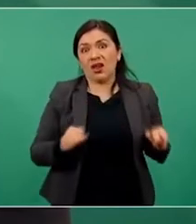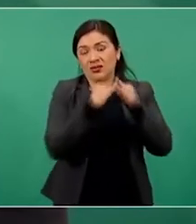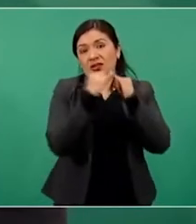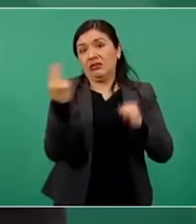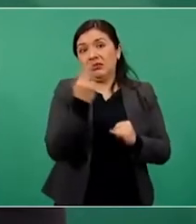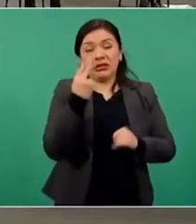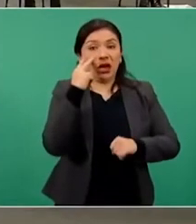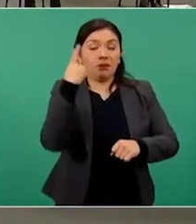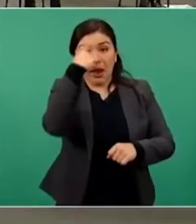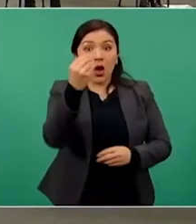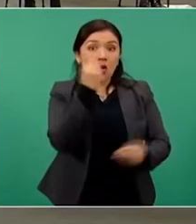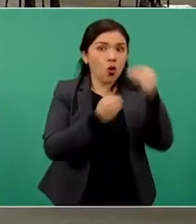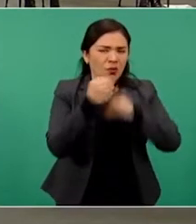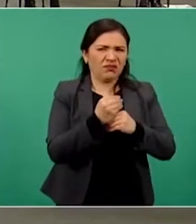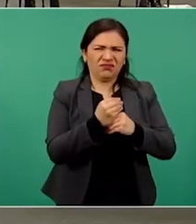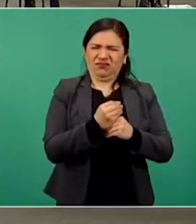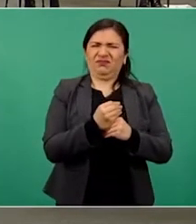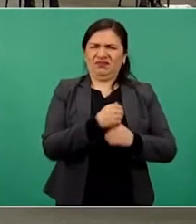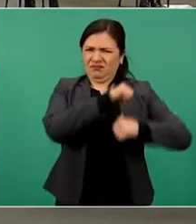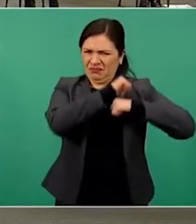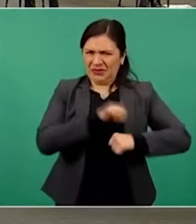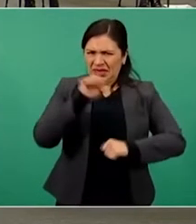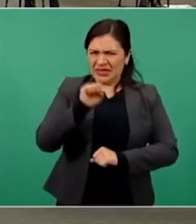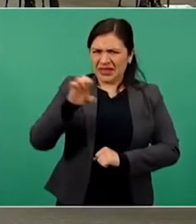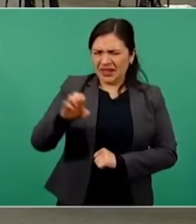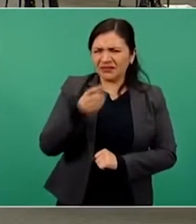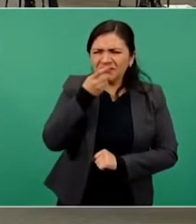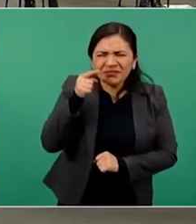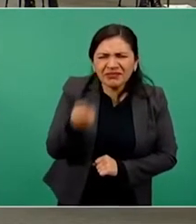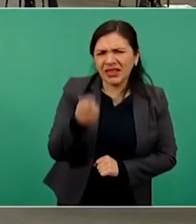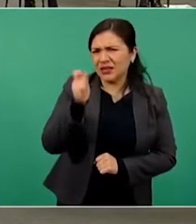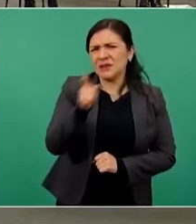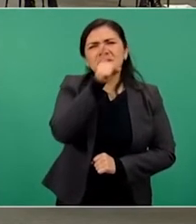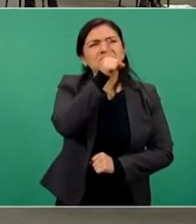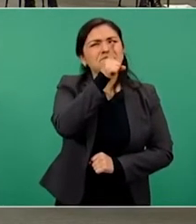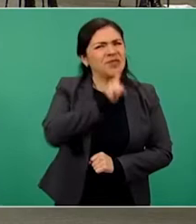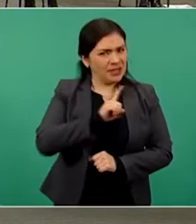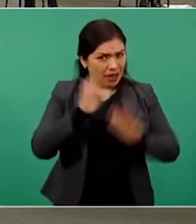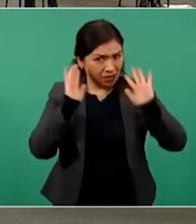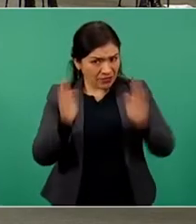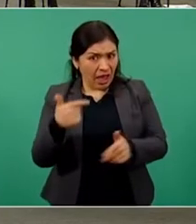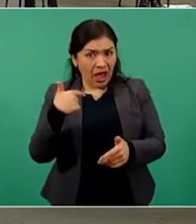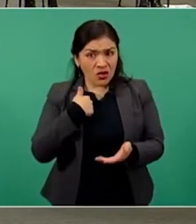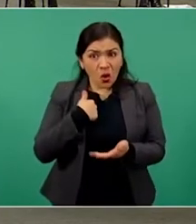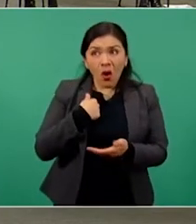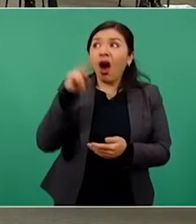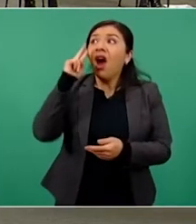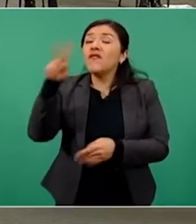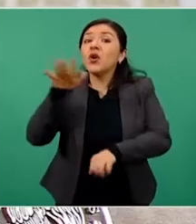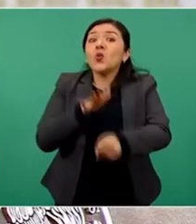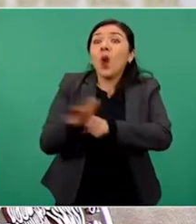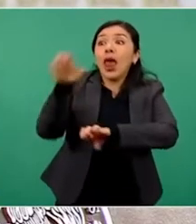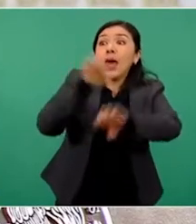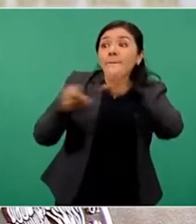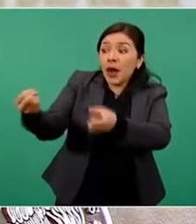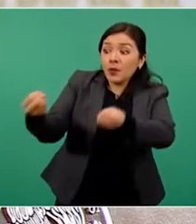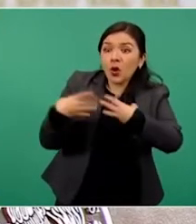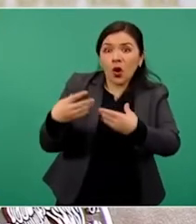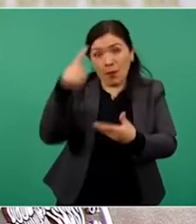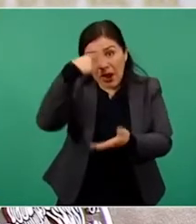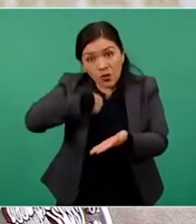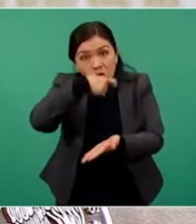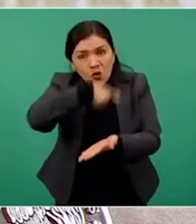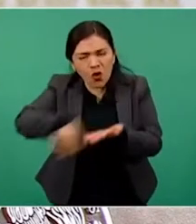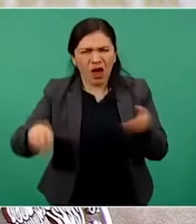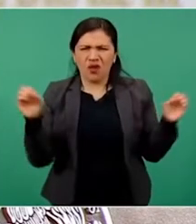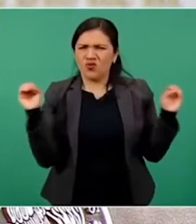de Economía desmintió esa información y aseguró que no se ha realizado una licitación y que lo que sí se está